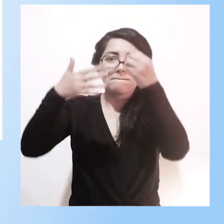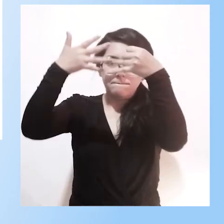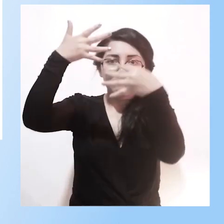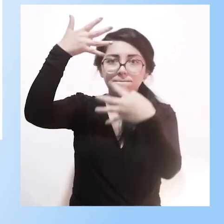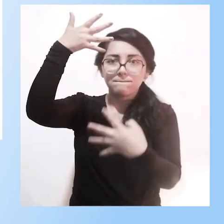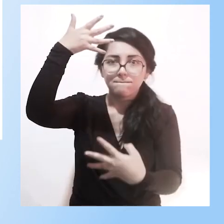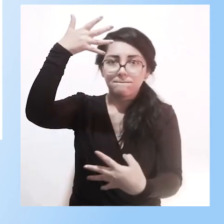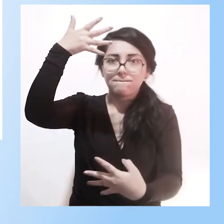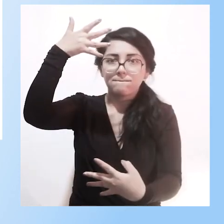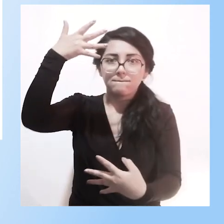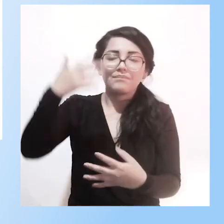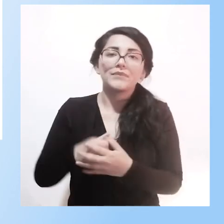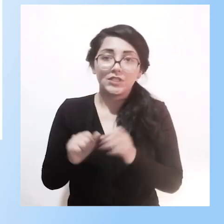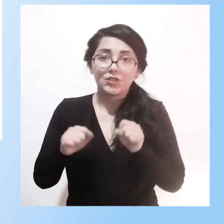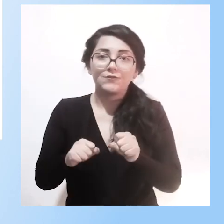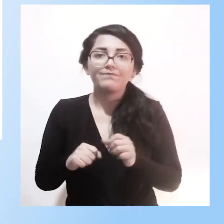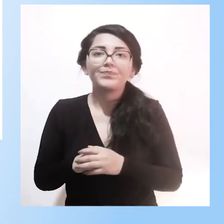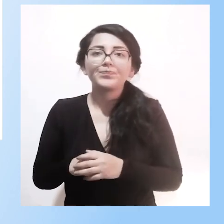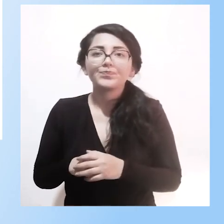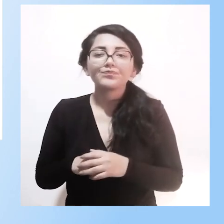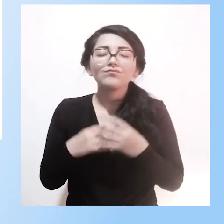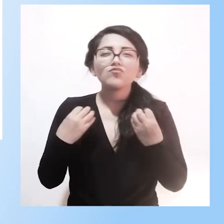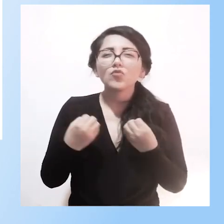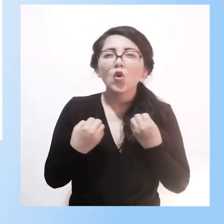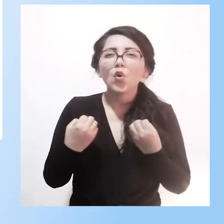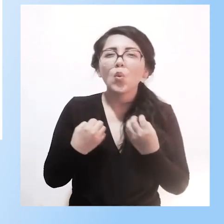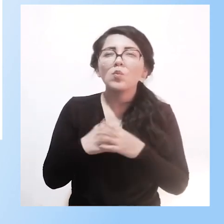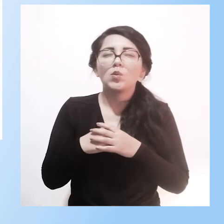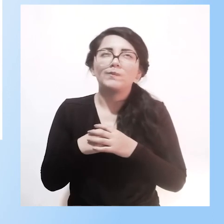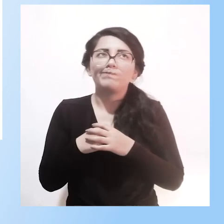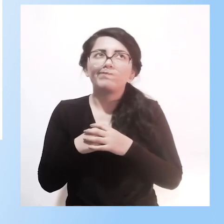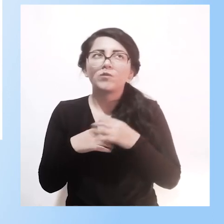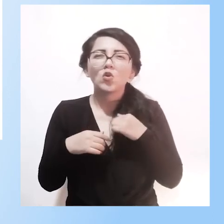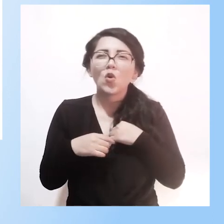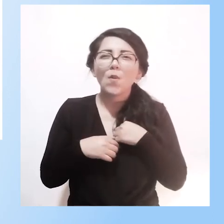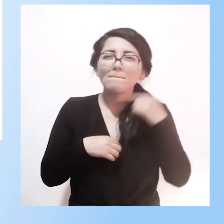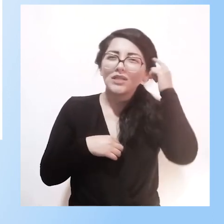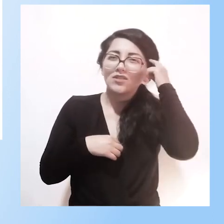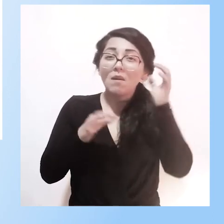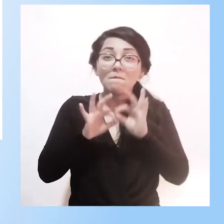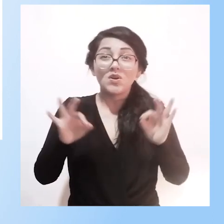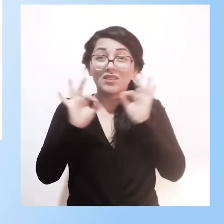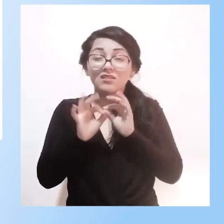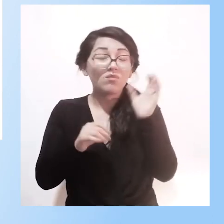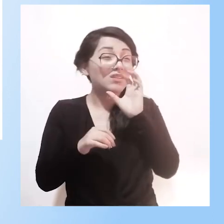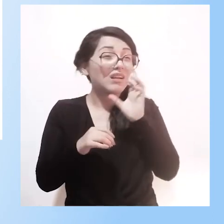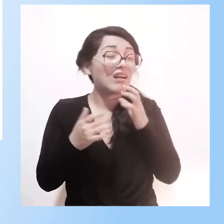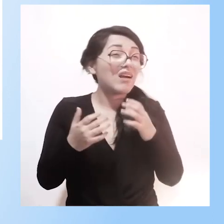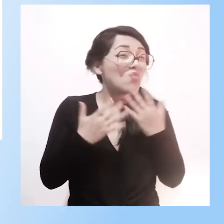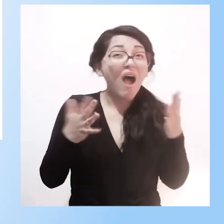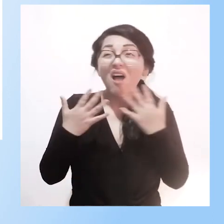Sí, como yo diría que lo importante es no buscar lo que me falta, sino